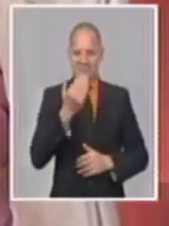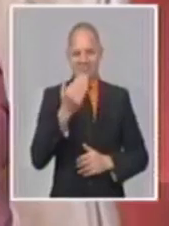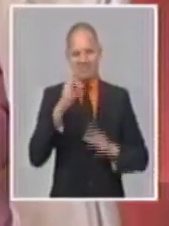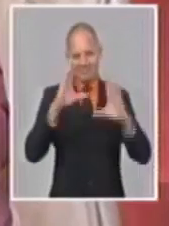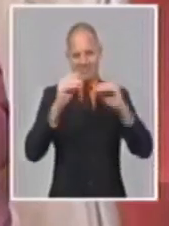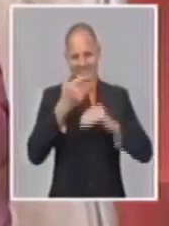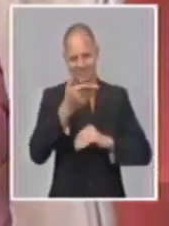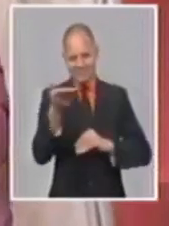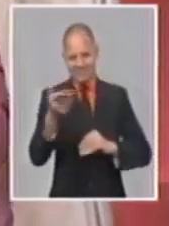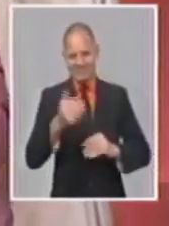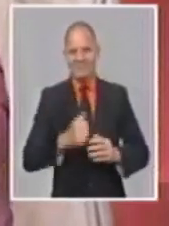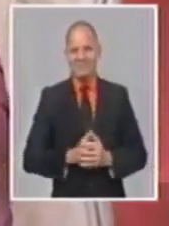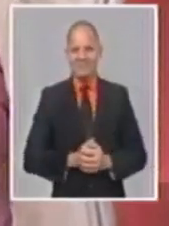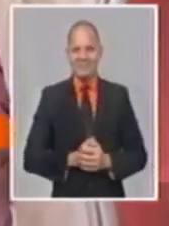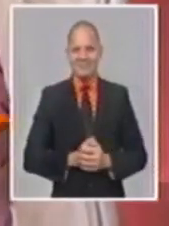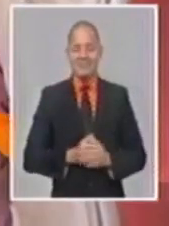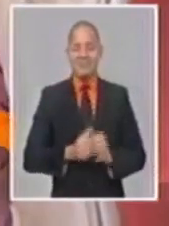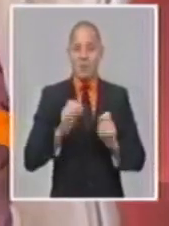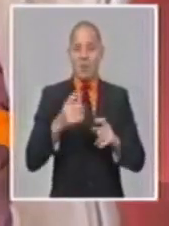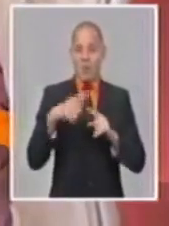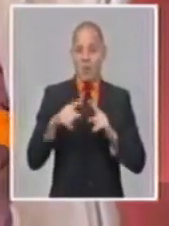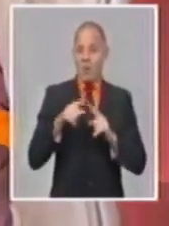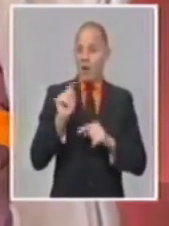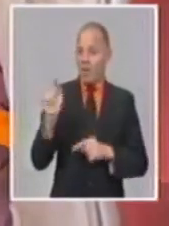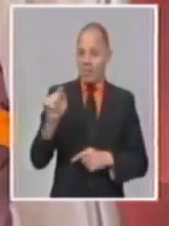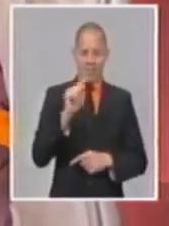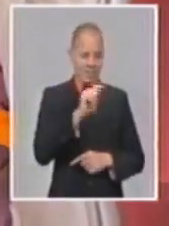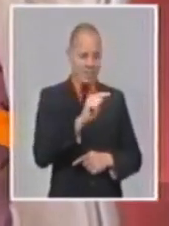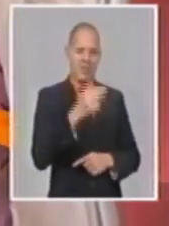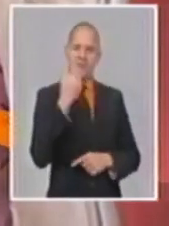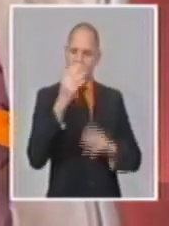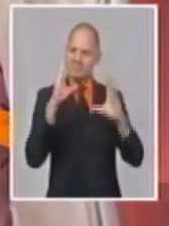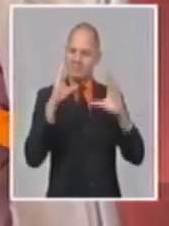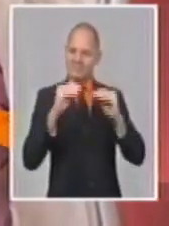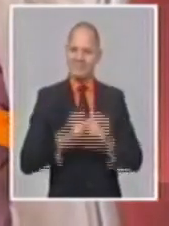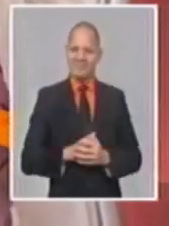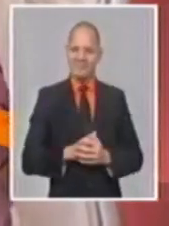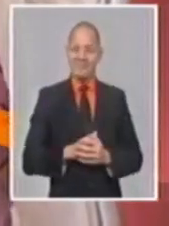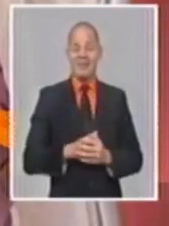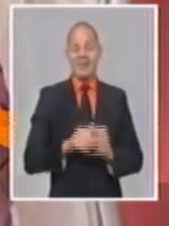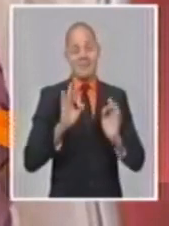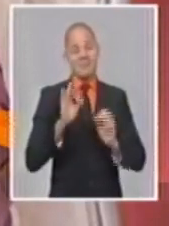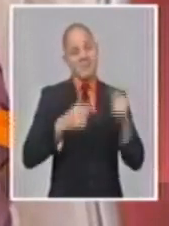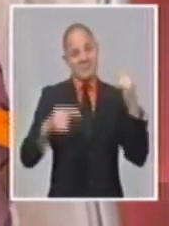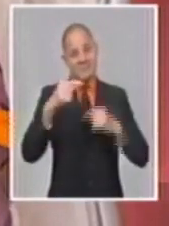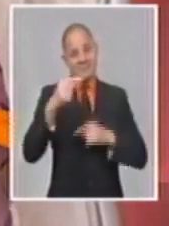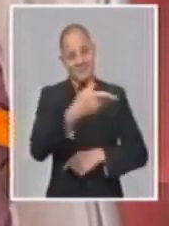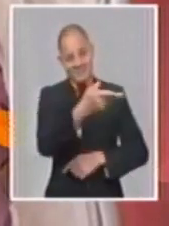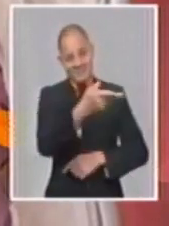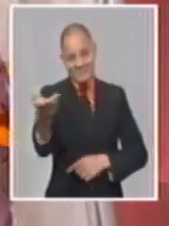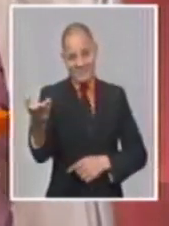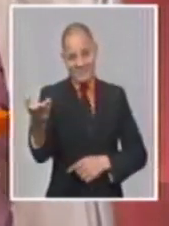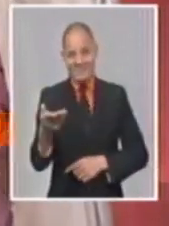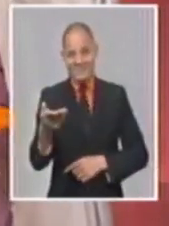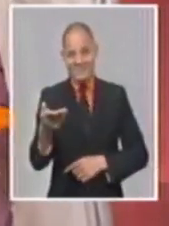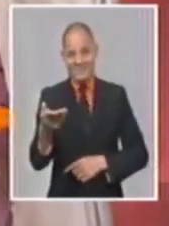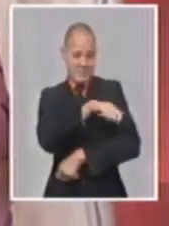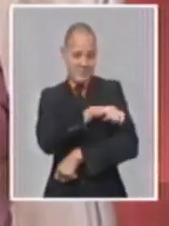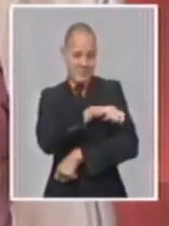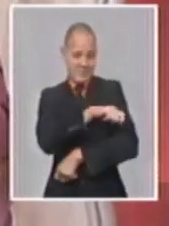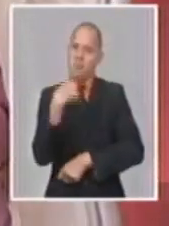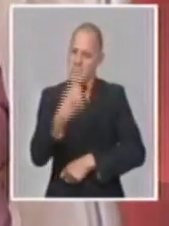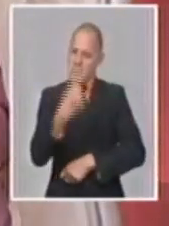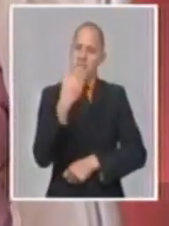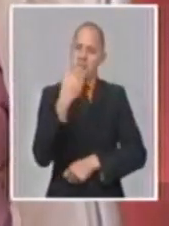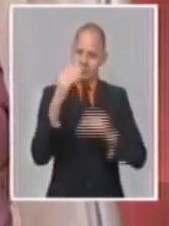noches para ti, para los colegas que me acompañan y, bueno, por supuesto, para toda la población